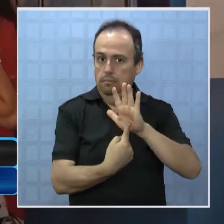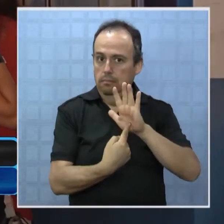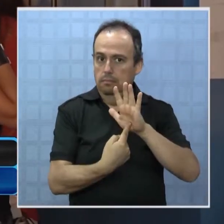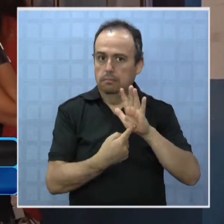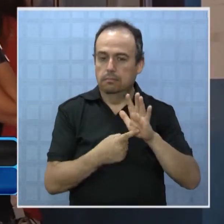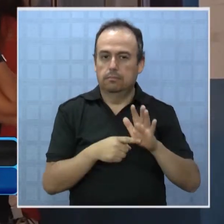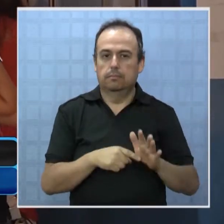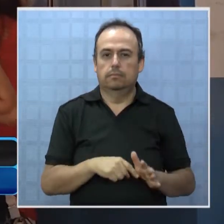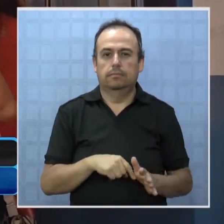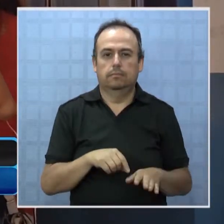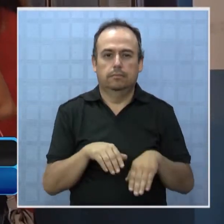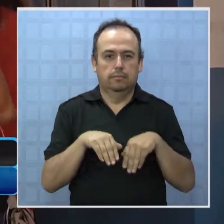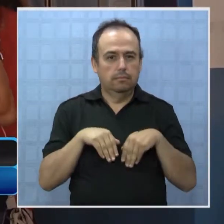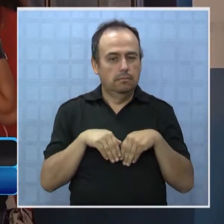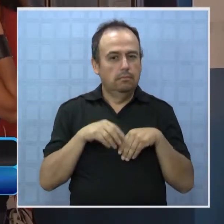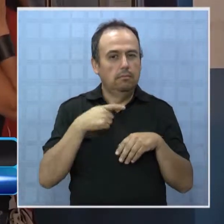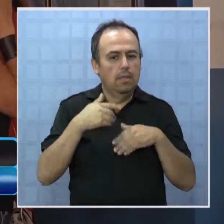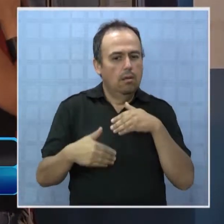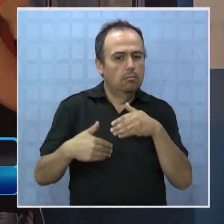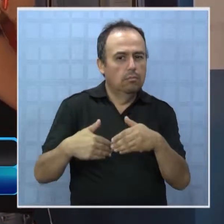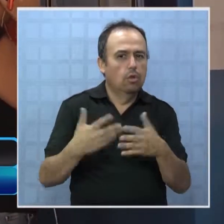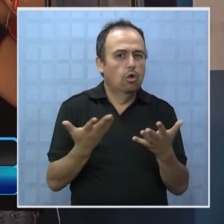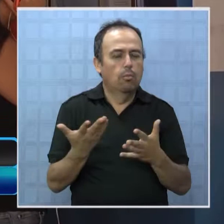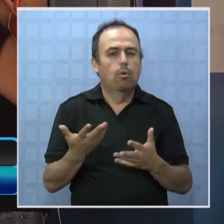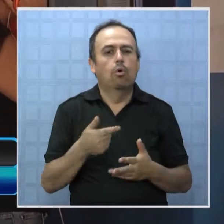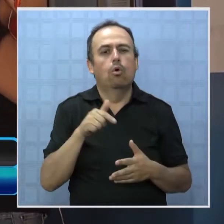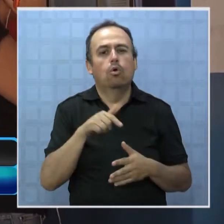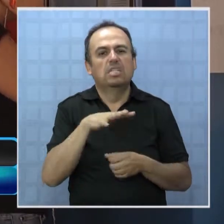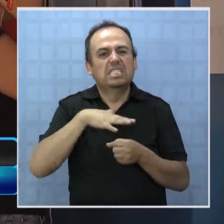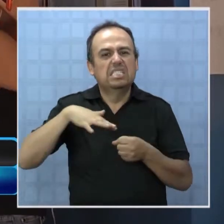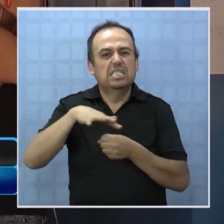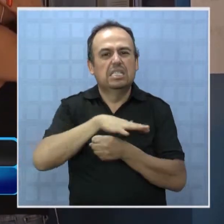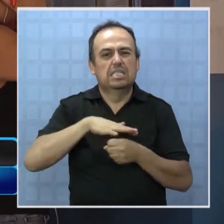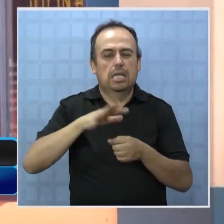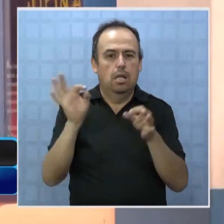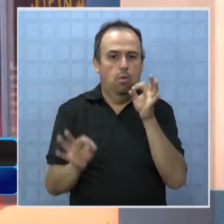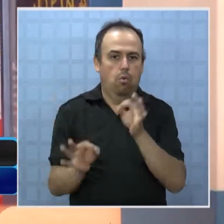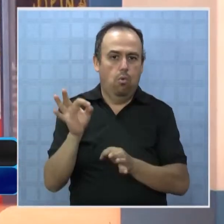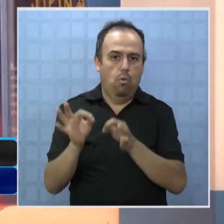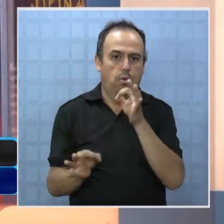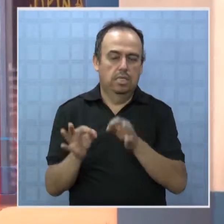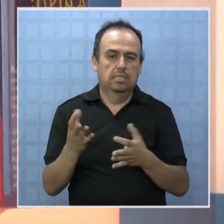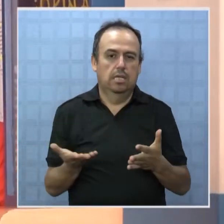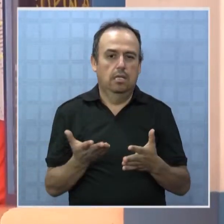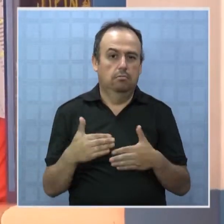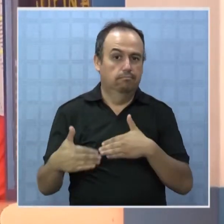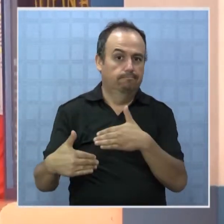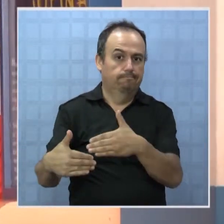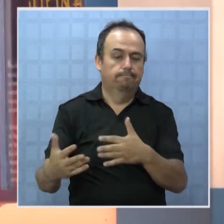que ellos deberán abstenerse de seguir con algún proceso si es que la situación se judicializa.